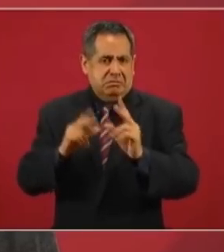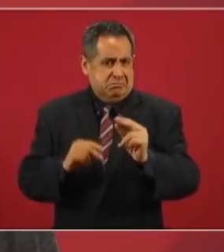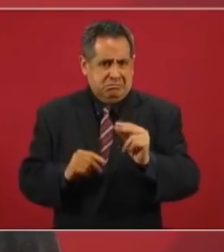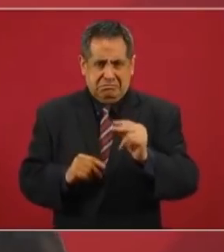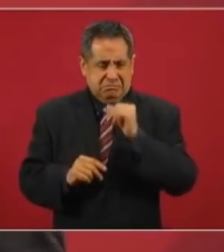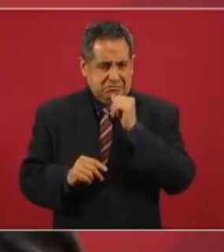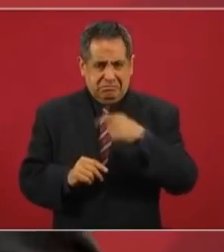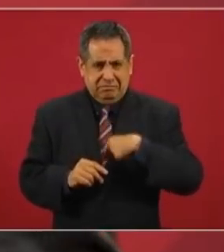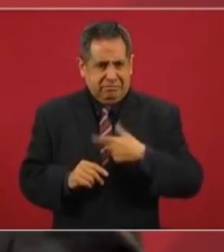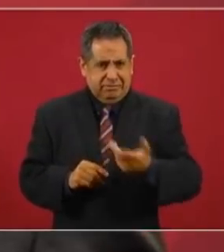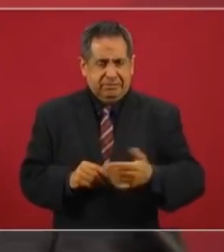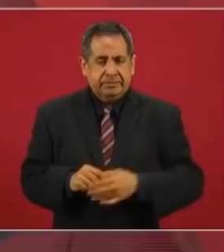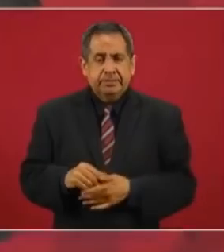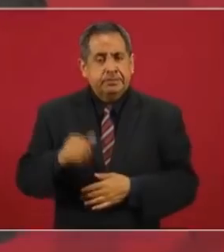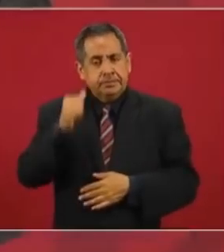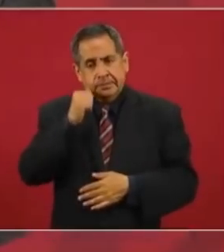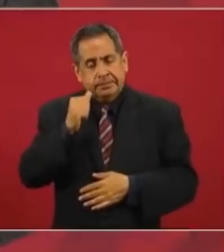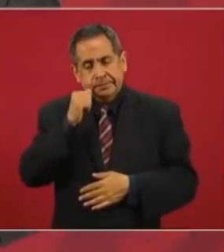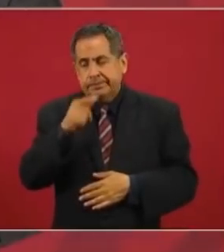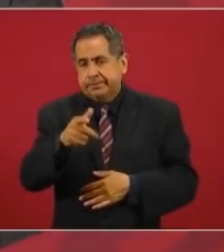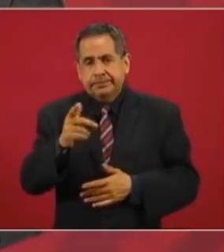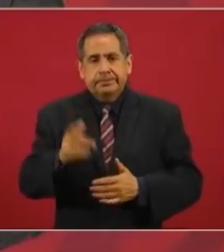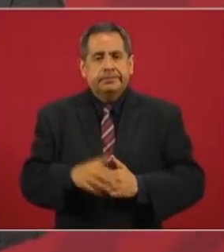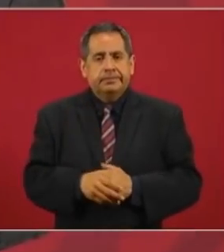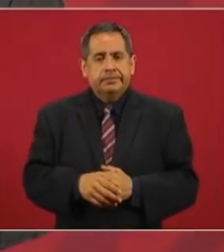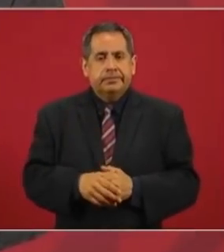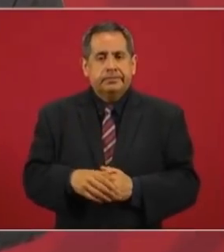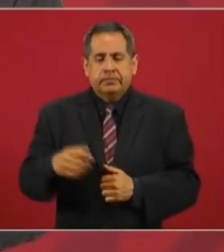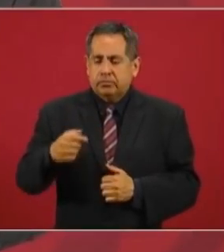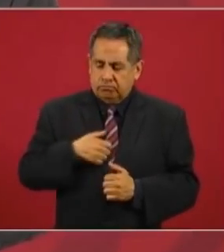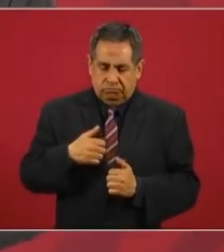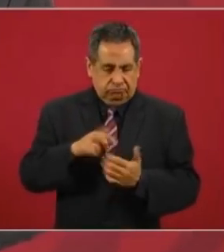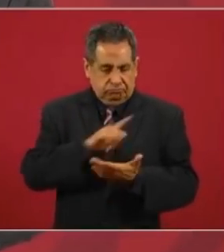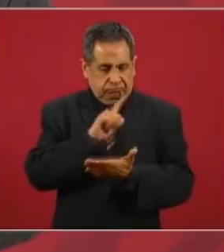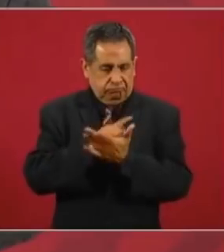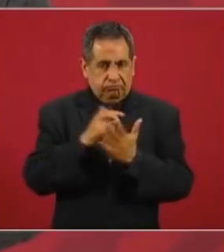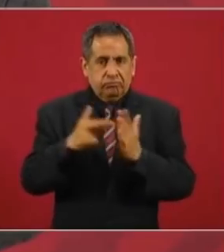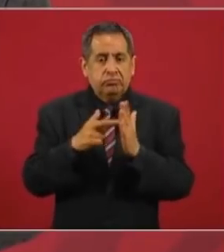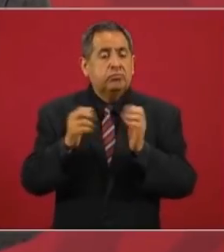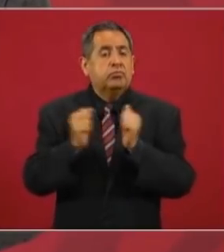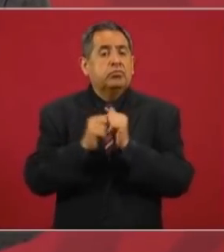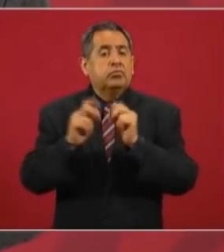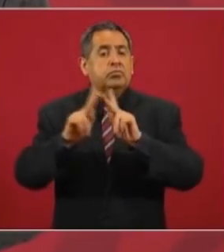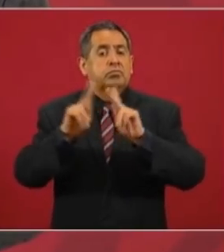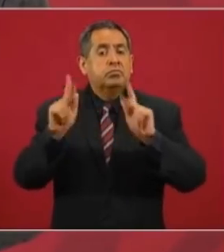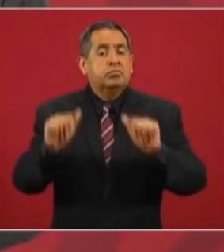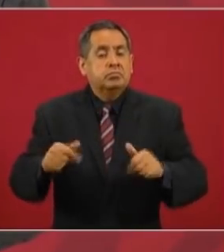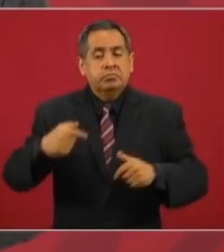O sea, siempre actuamos con legalidad y por la vía pacífica.